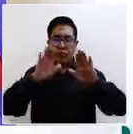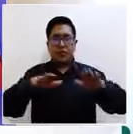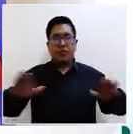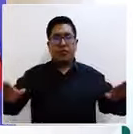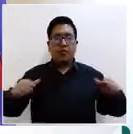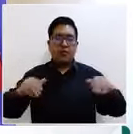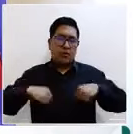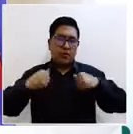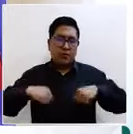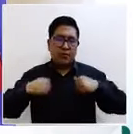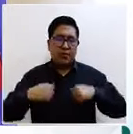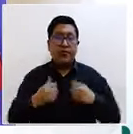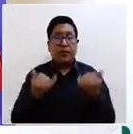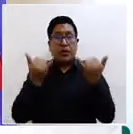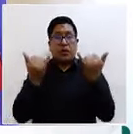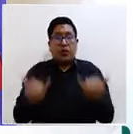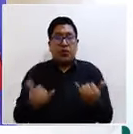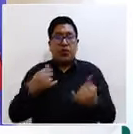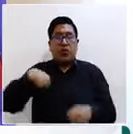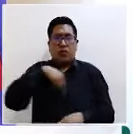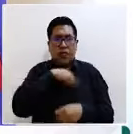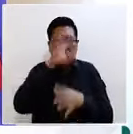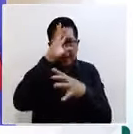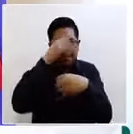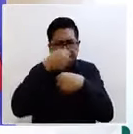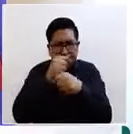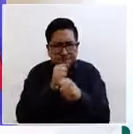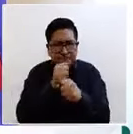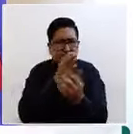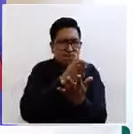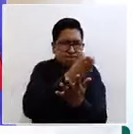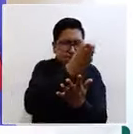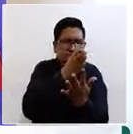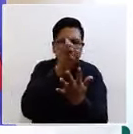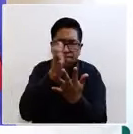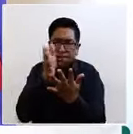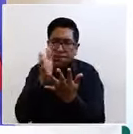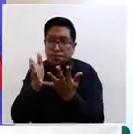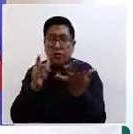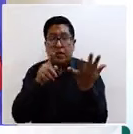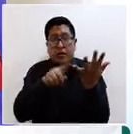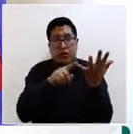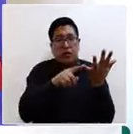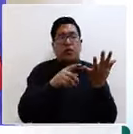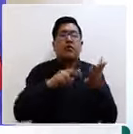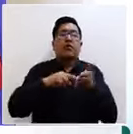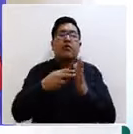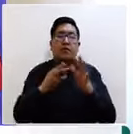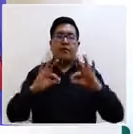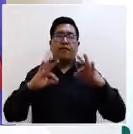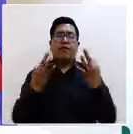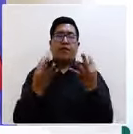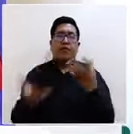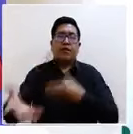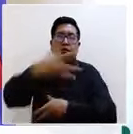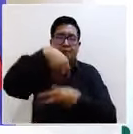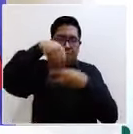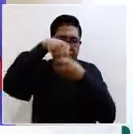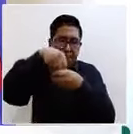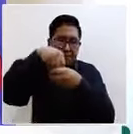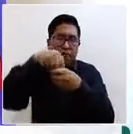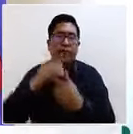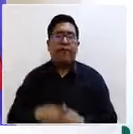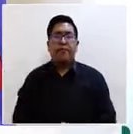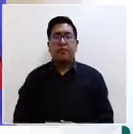rutas que hemos trabajado está justamente la ruta de reintegración familiar. Me parece que algo